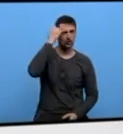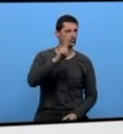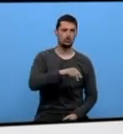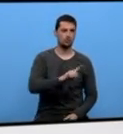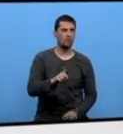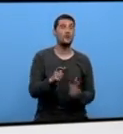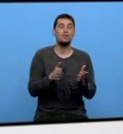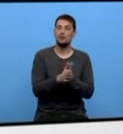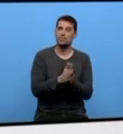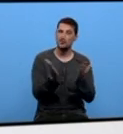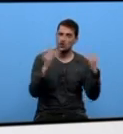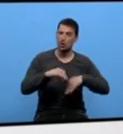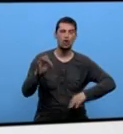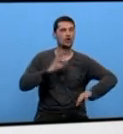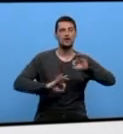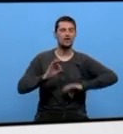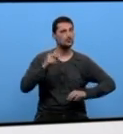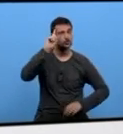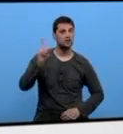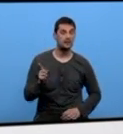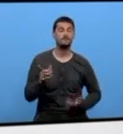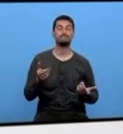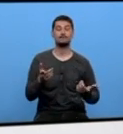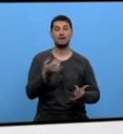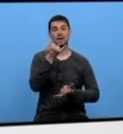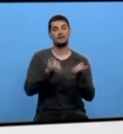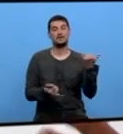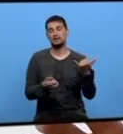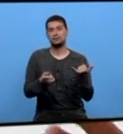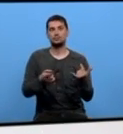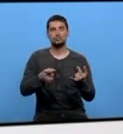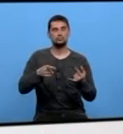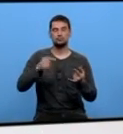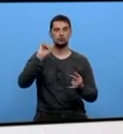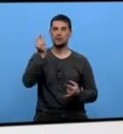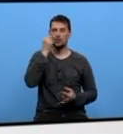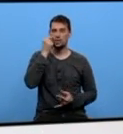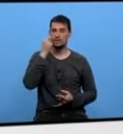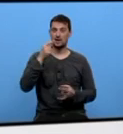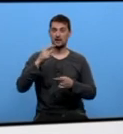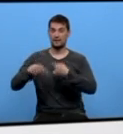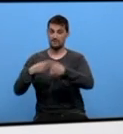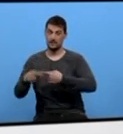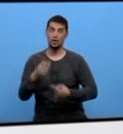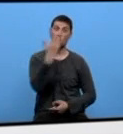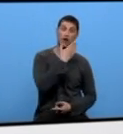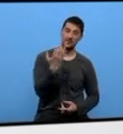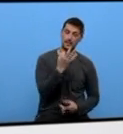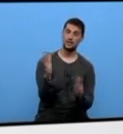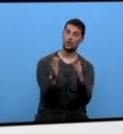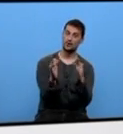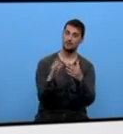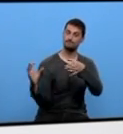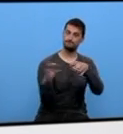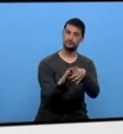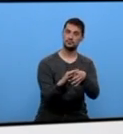desmotivados o que non saben organizarse. E na hora da verdad non se dan cuenta en la familia e en el colegio que tiene que haber unha interacción adecuada